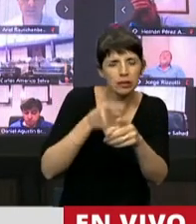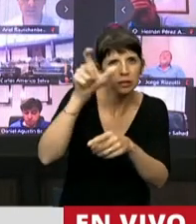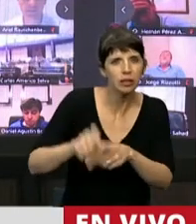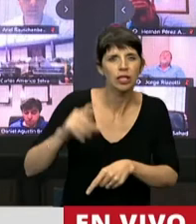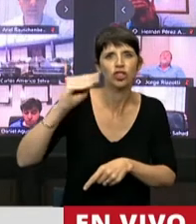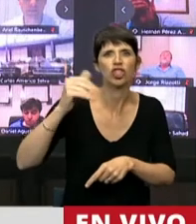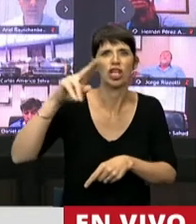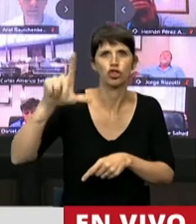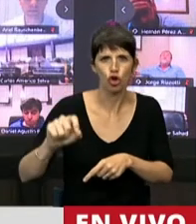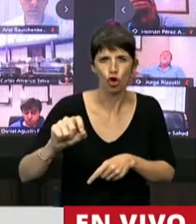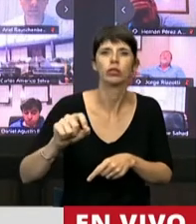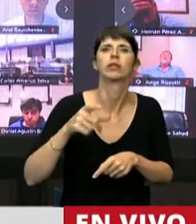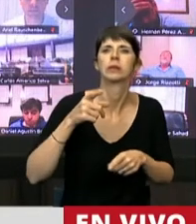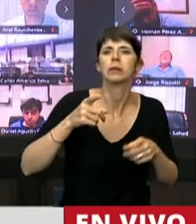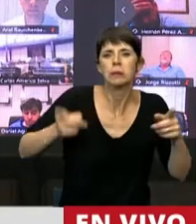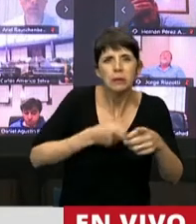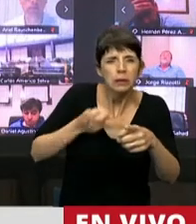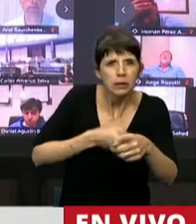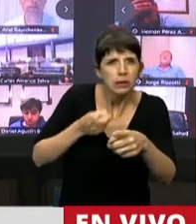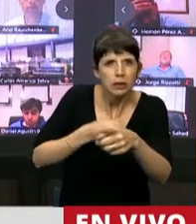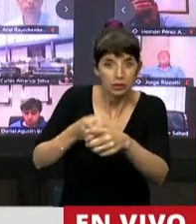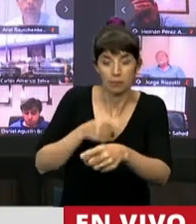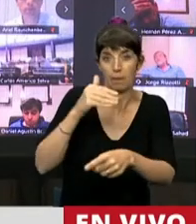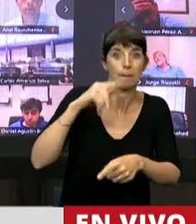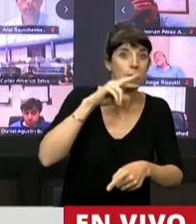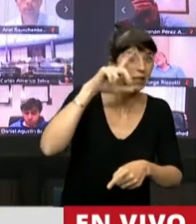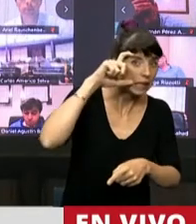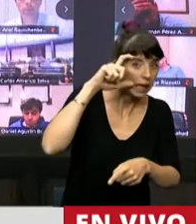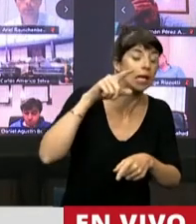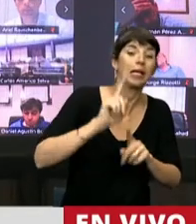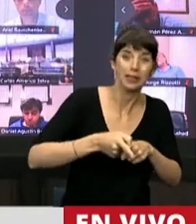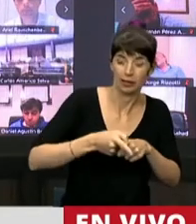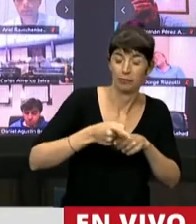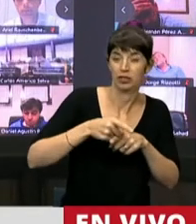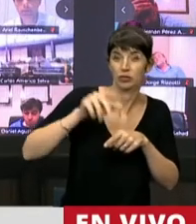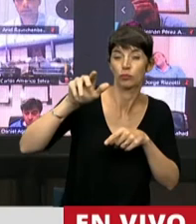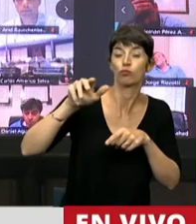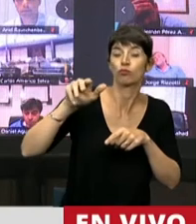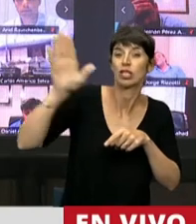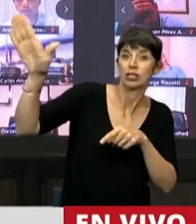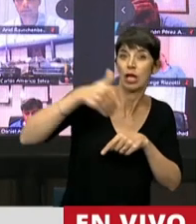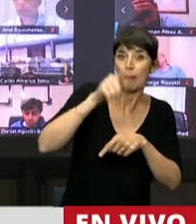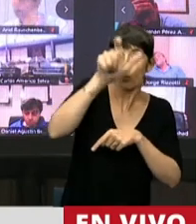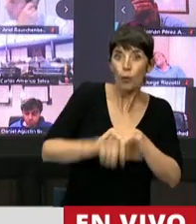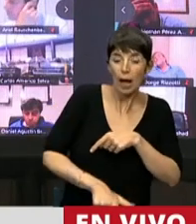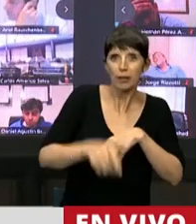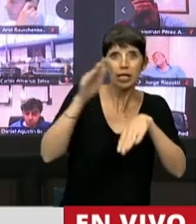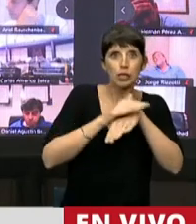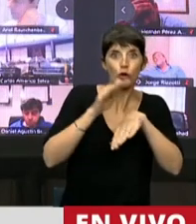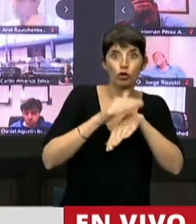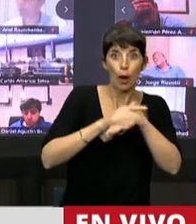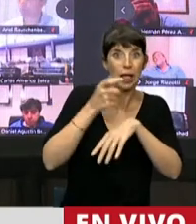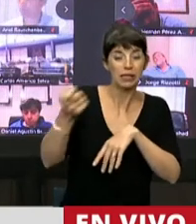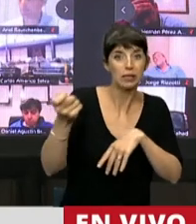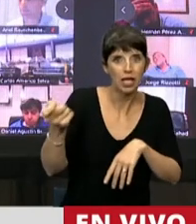contratar Mitre y los coroneles de Mitre a un sicario del Uruguay,